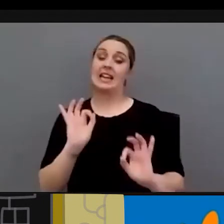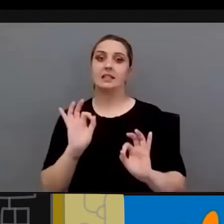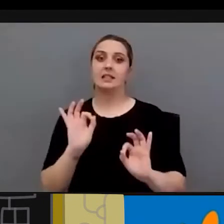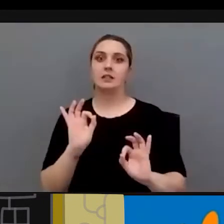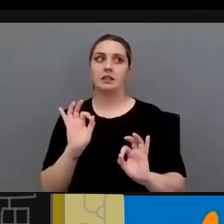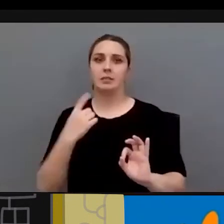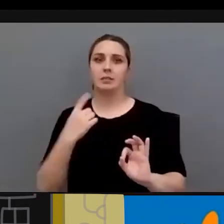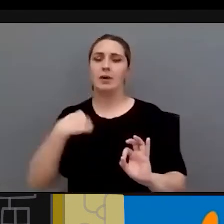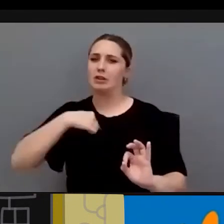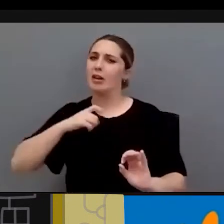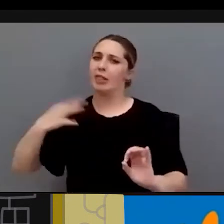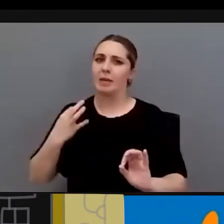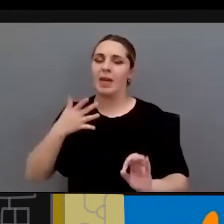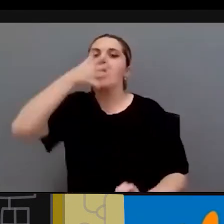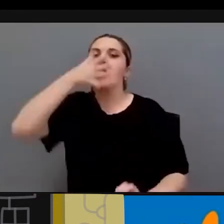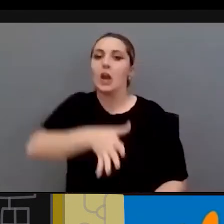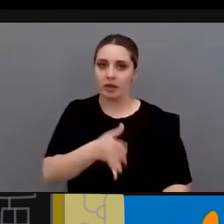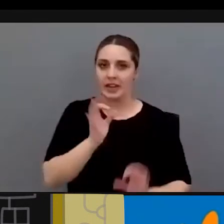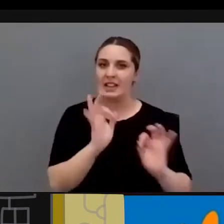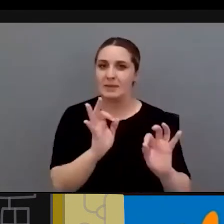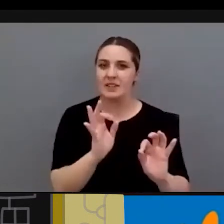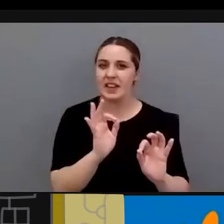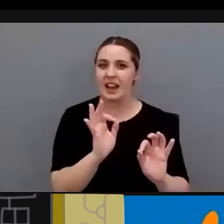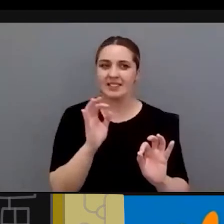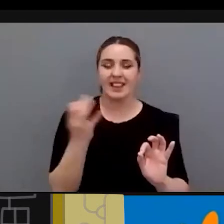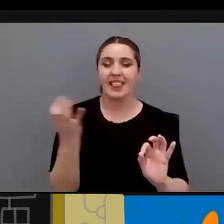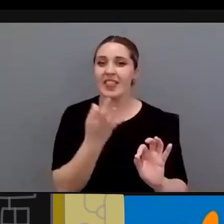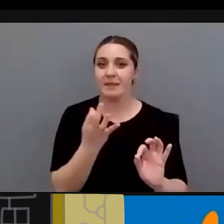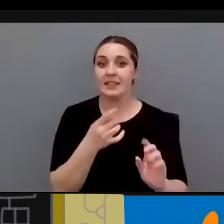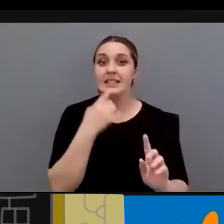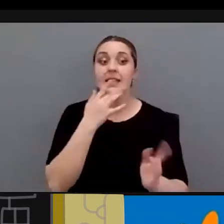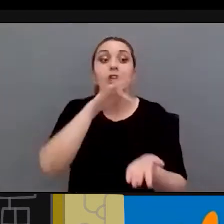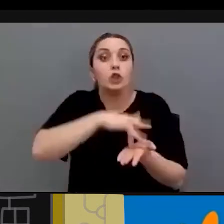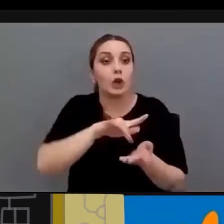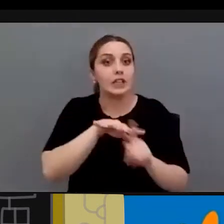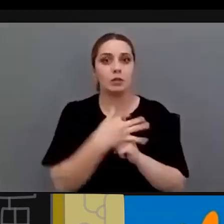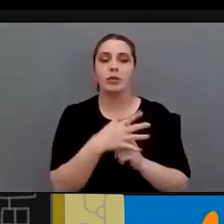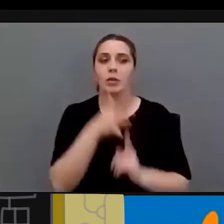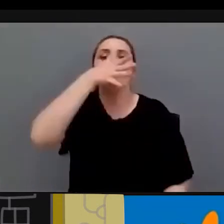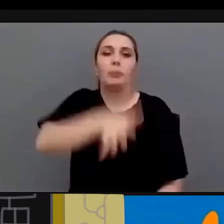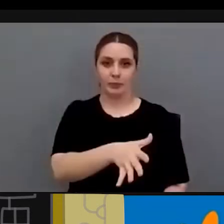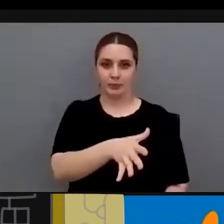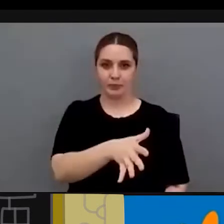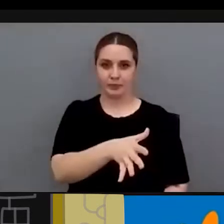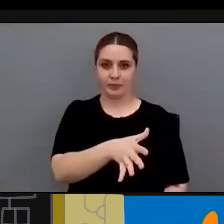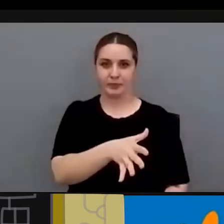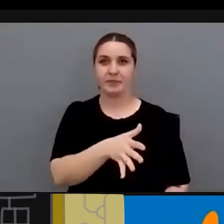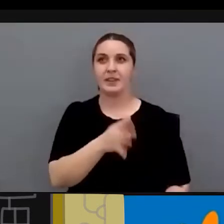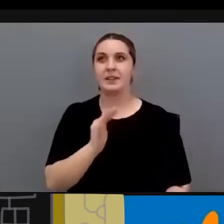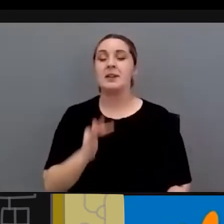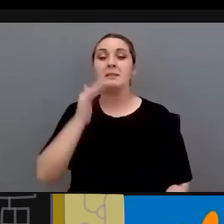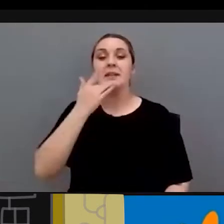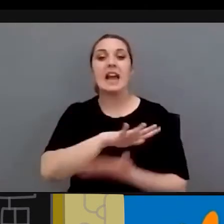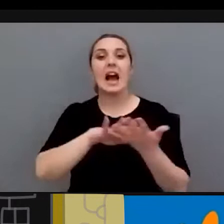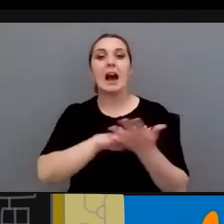empezar a hacer denuncias concretas específicas cuando nos pasan esas cosas ¿no? y cuando nos referimos